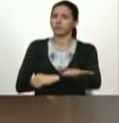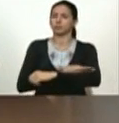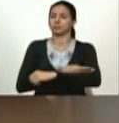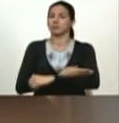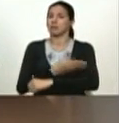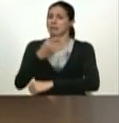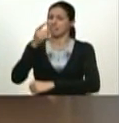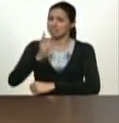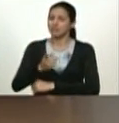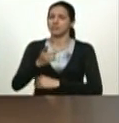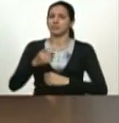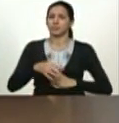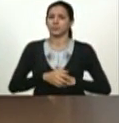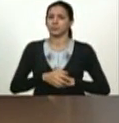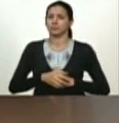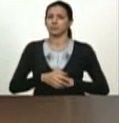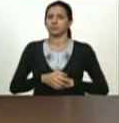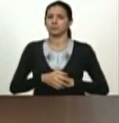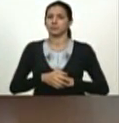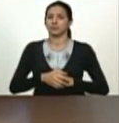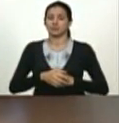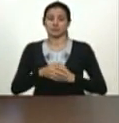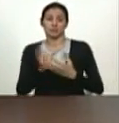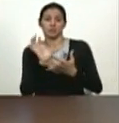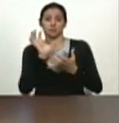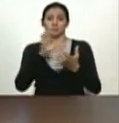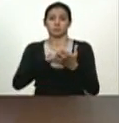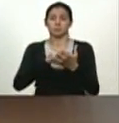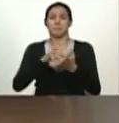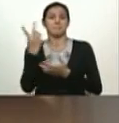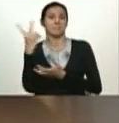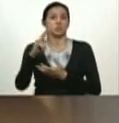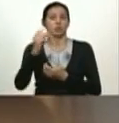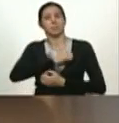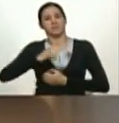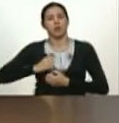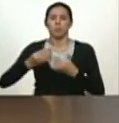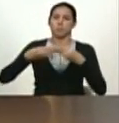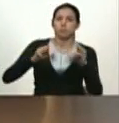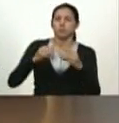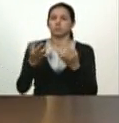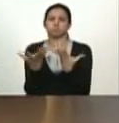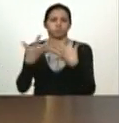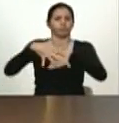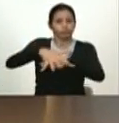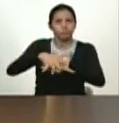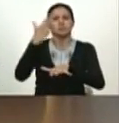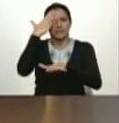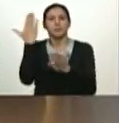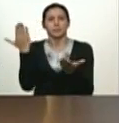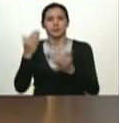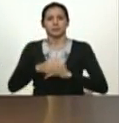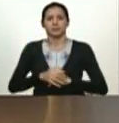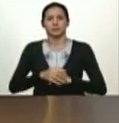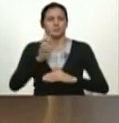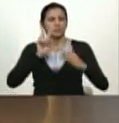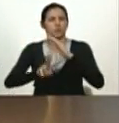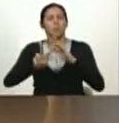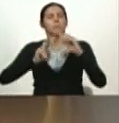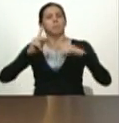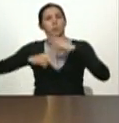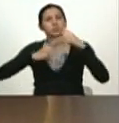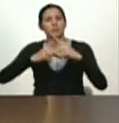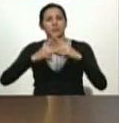integre lo estatal, lo mixto y lo privado, lo privado, lo mixto y lo estatal, con una visión productiva para lo